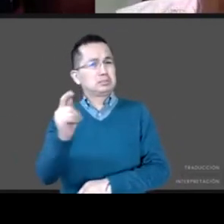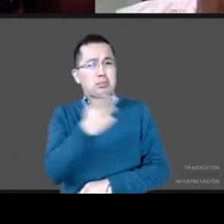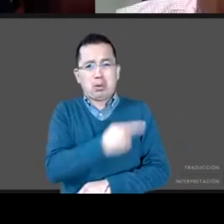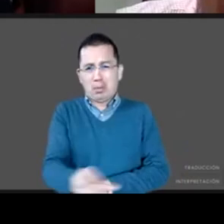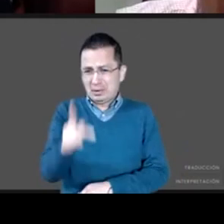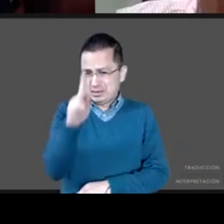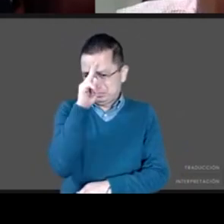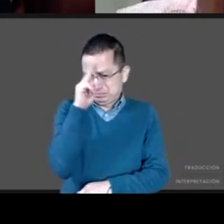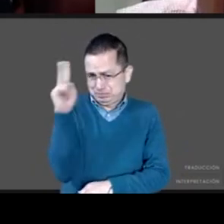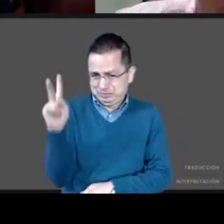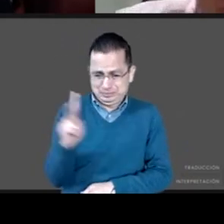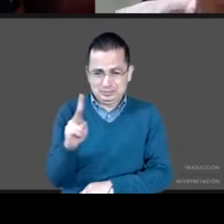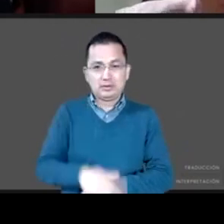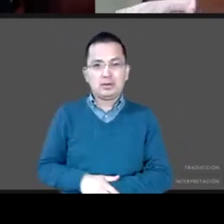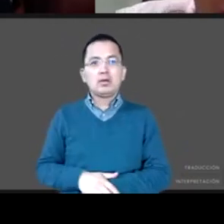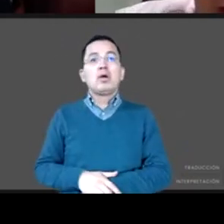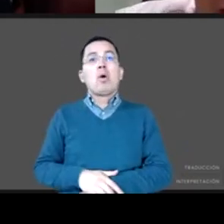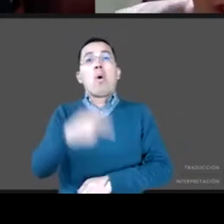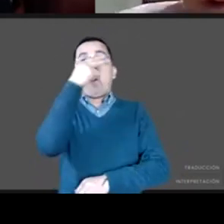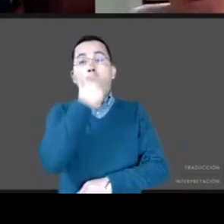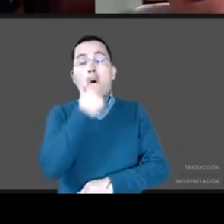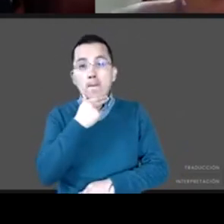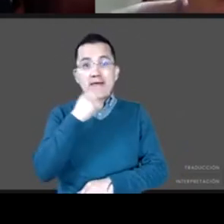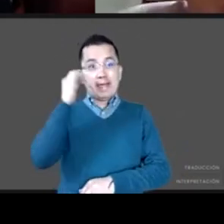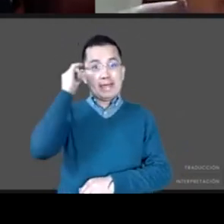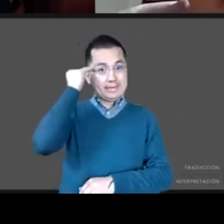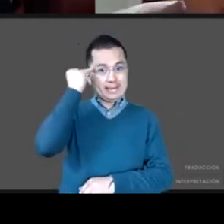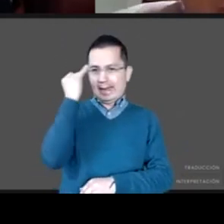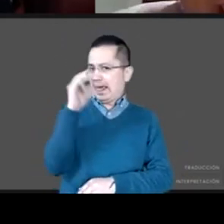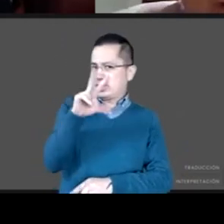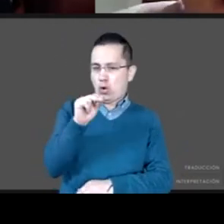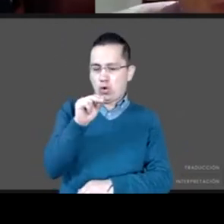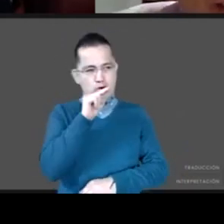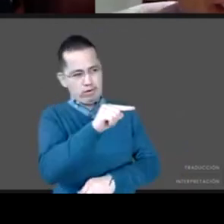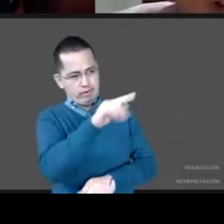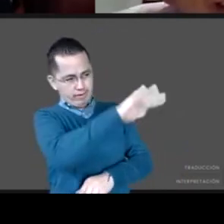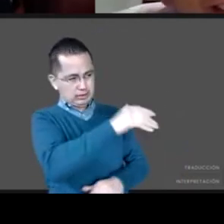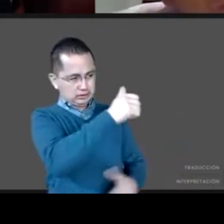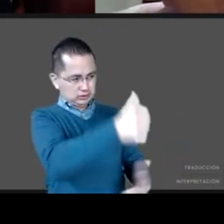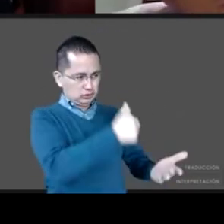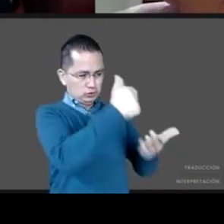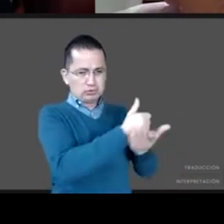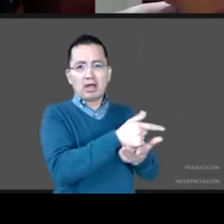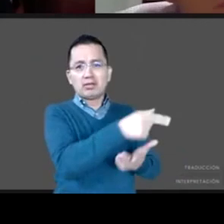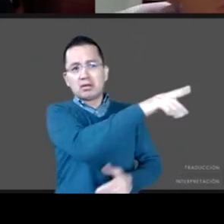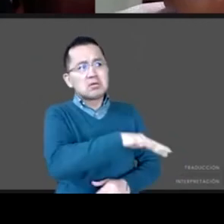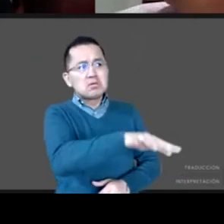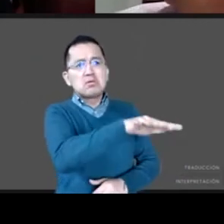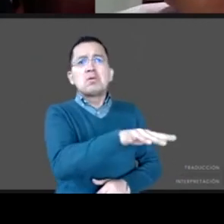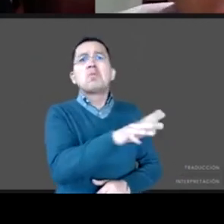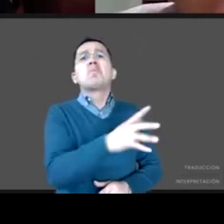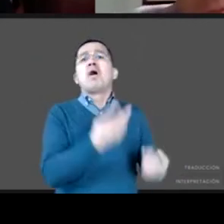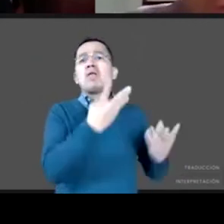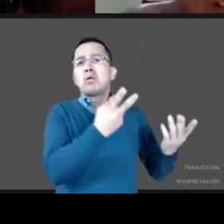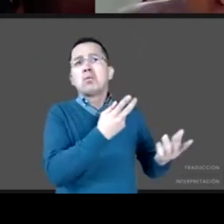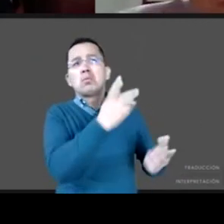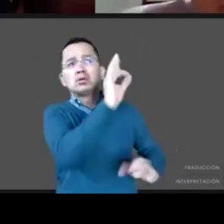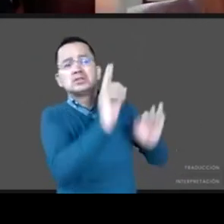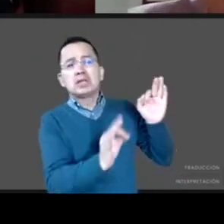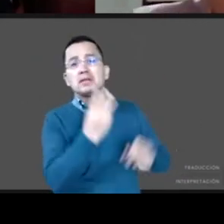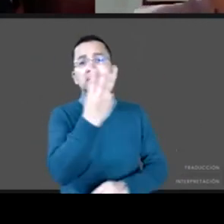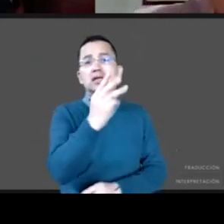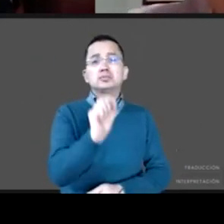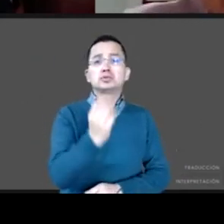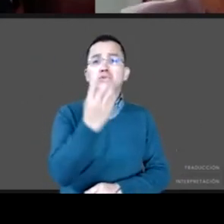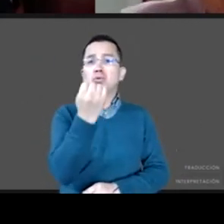no indígenas en zonas urbanas, donde la pobreza extrema es de apenas del 3.9%. Me parece que